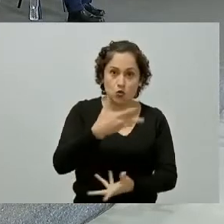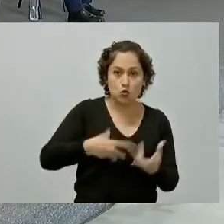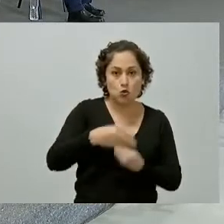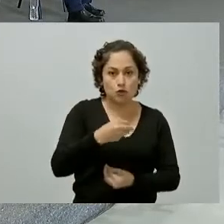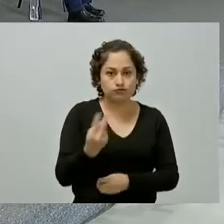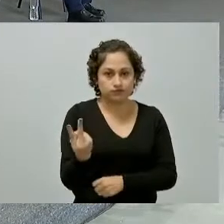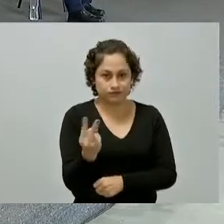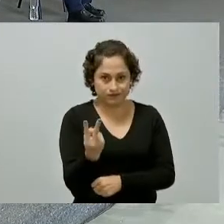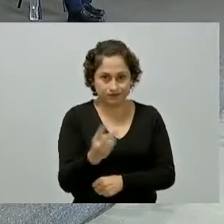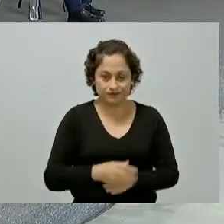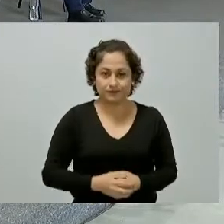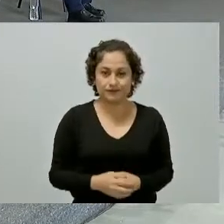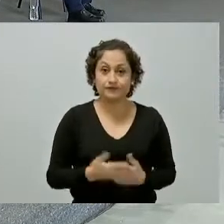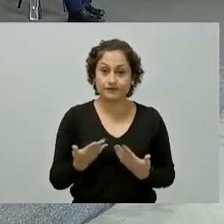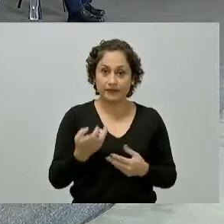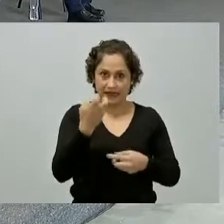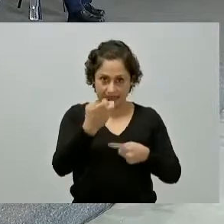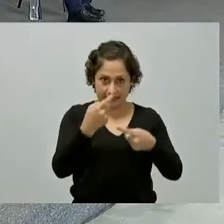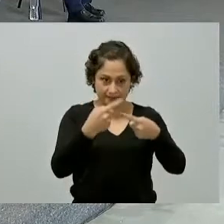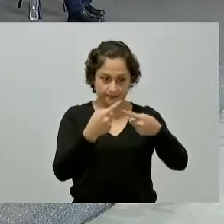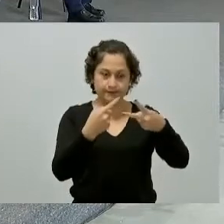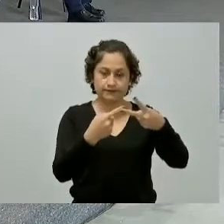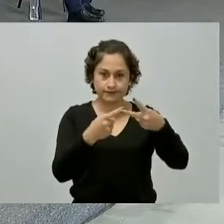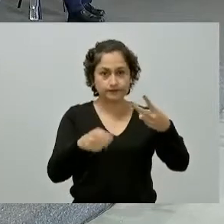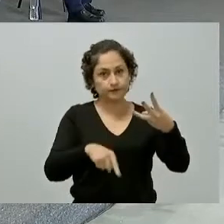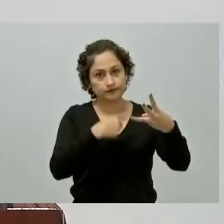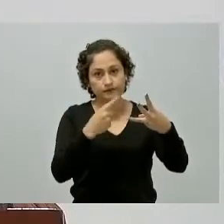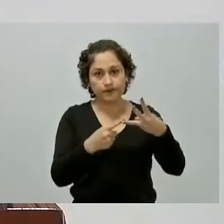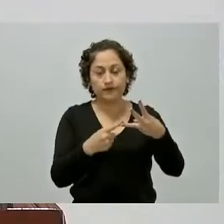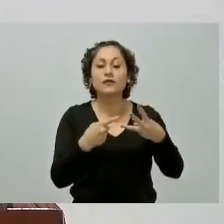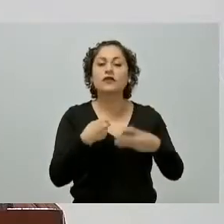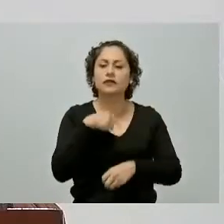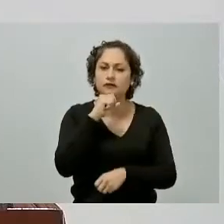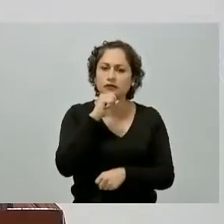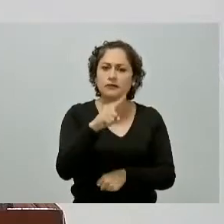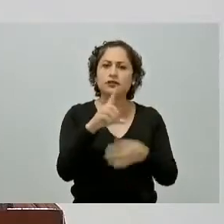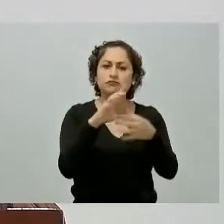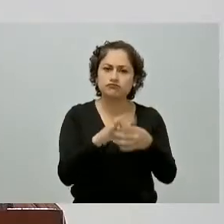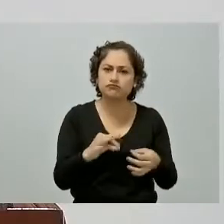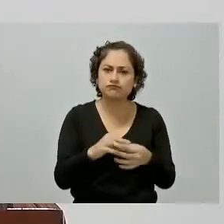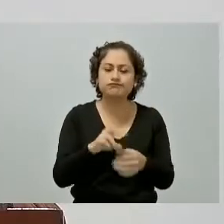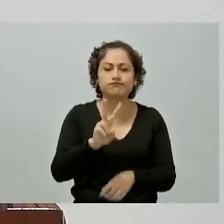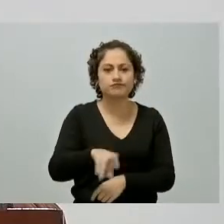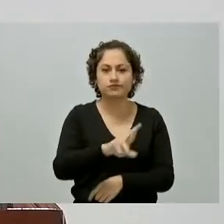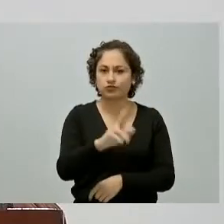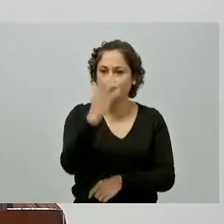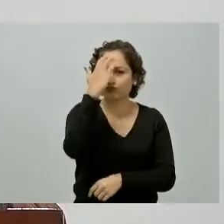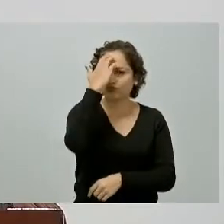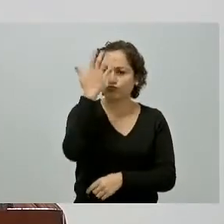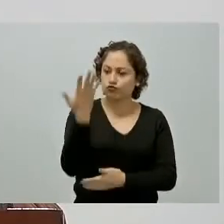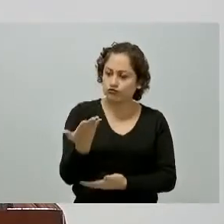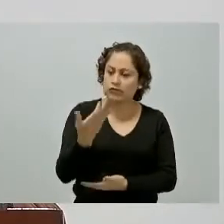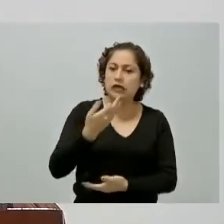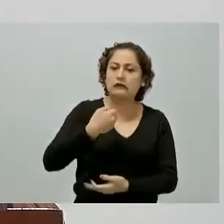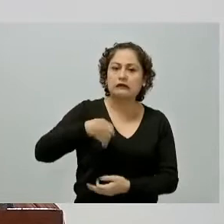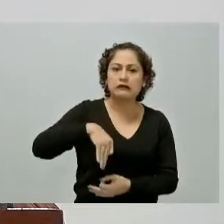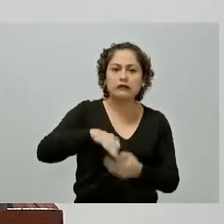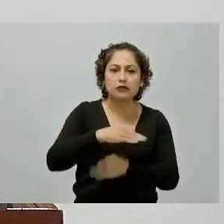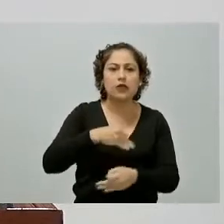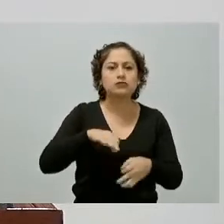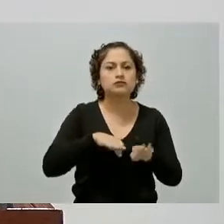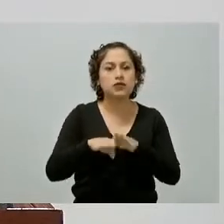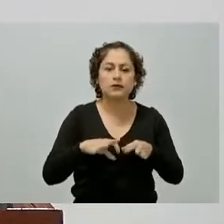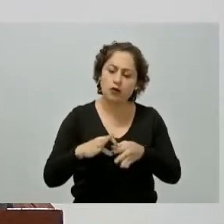primero y segundo punto y el tercer punto también reconocer de manera muy importante el trabajo conjunto que hemos realizado y agradecer